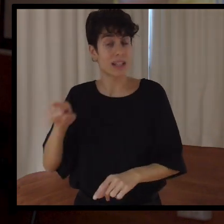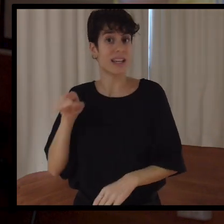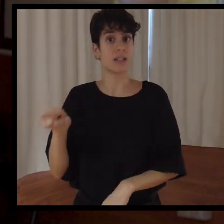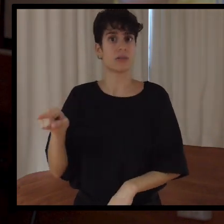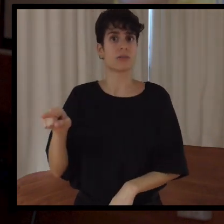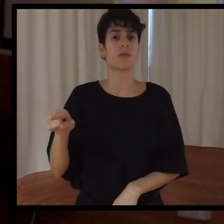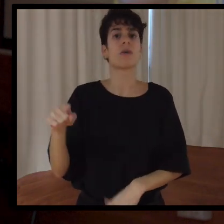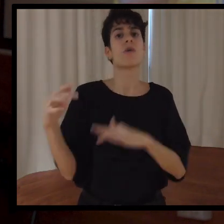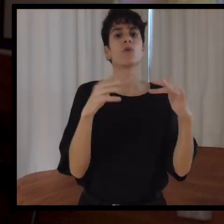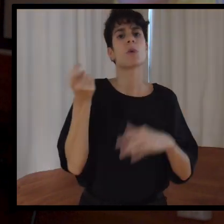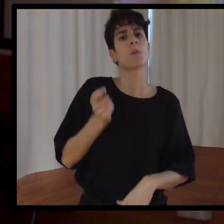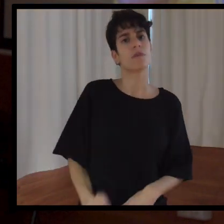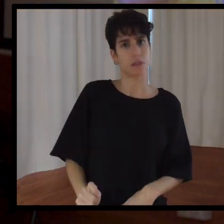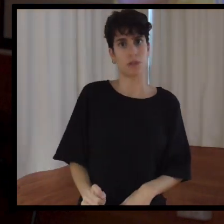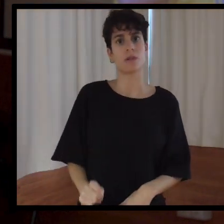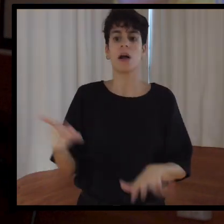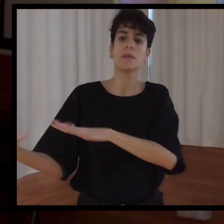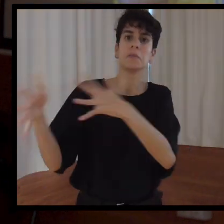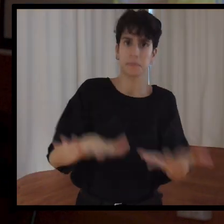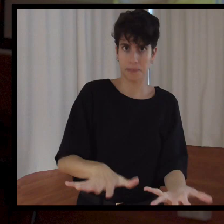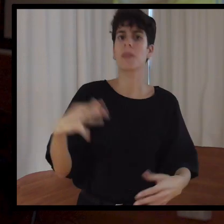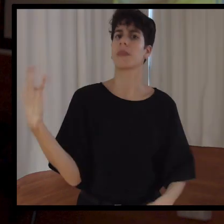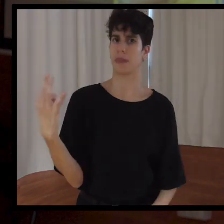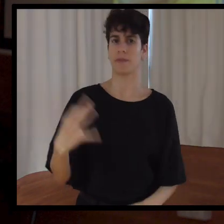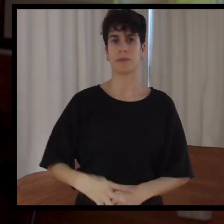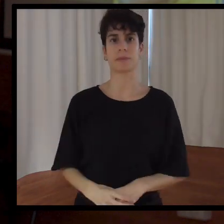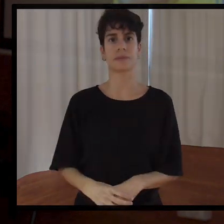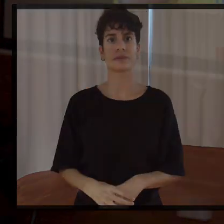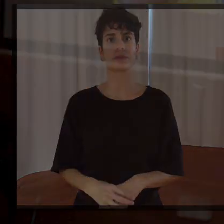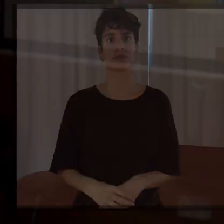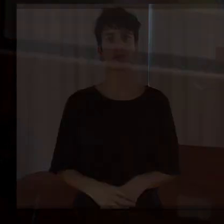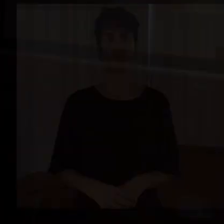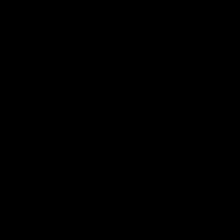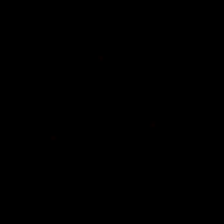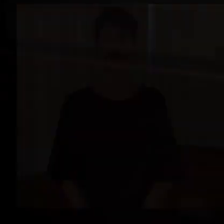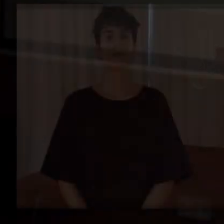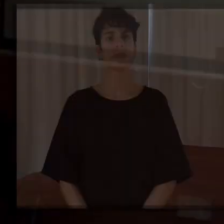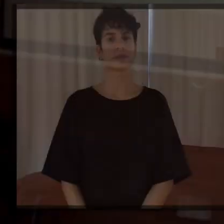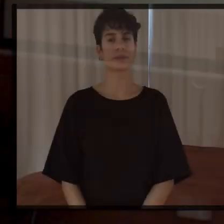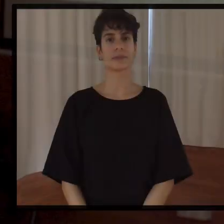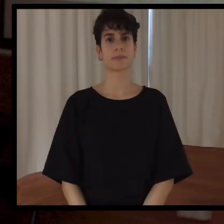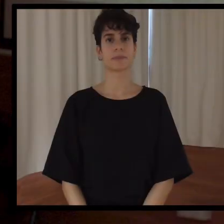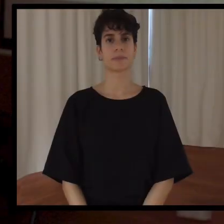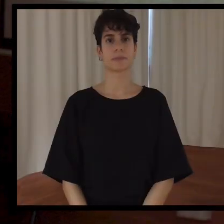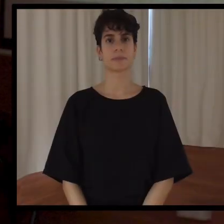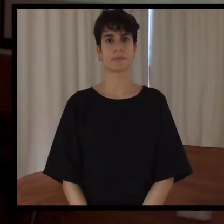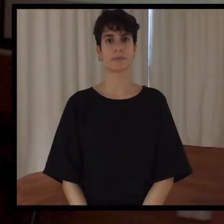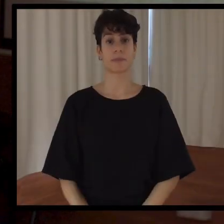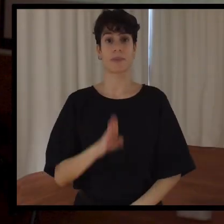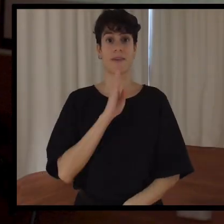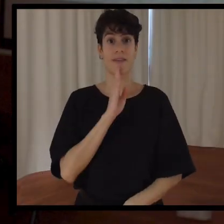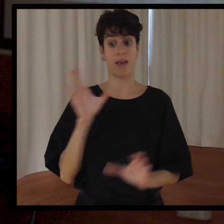aportan al fútbol, son los que se deberían llevar, como antes también decían, al fútbol profesional. Antes le comentaban que